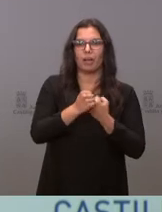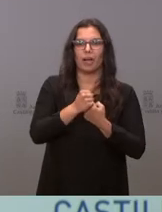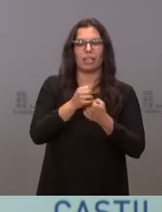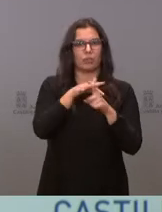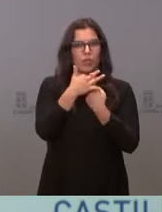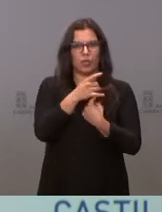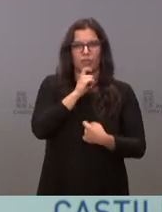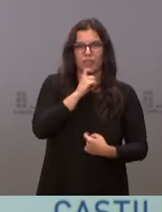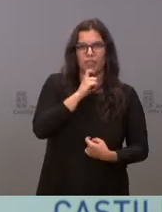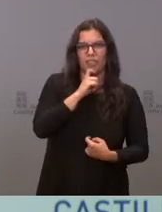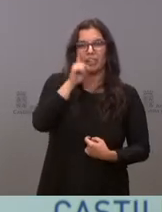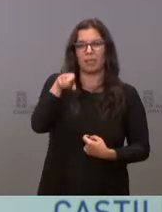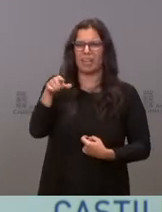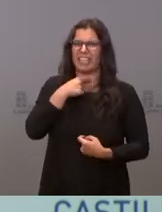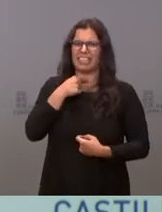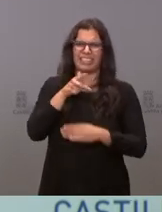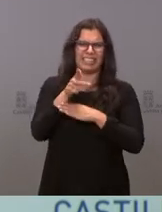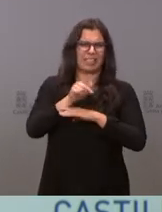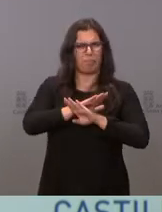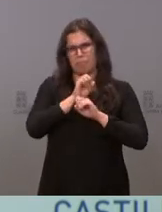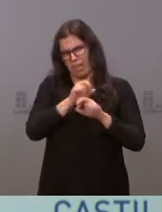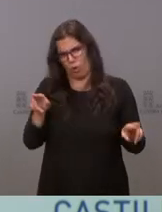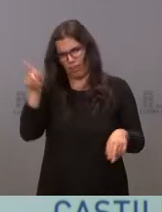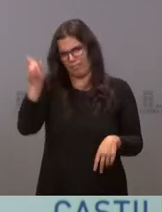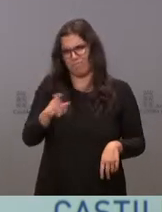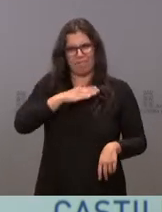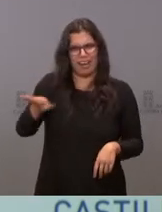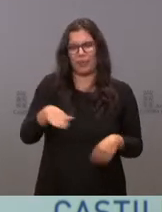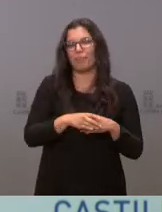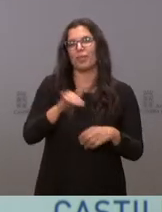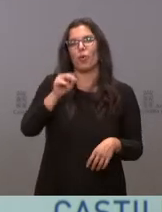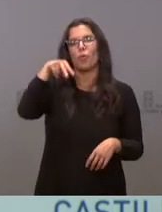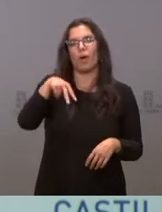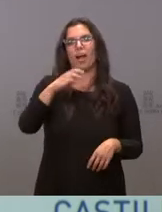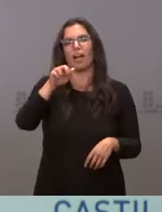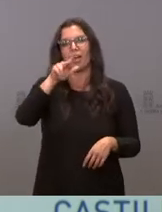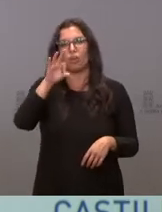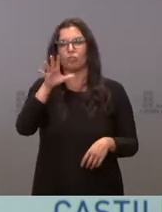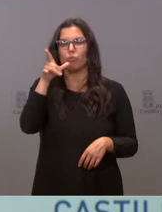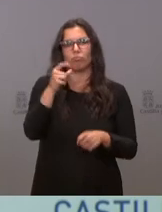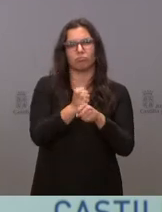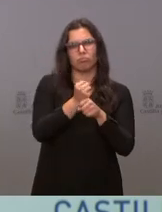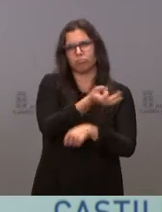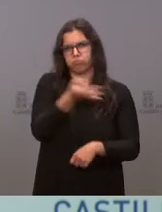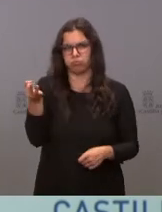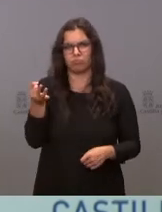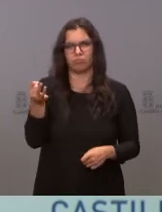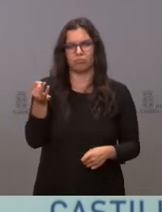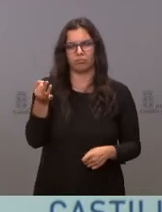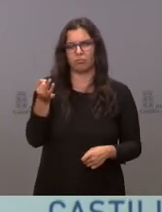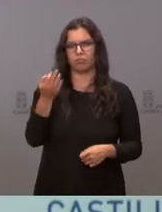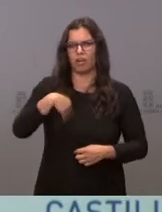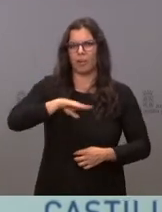hacer los peores chistes que he visto hacer yo en un consejo de gobierno. A Juan Carlos por su eficiencia, su